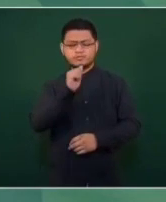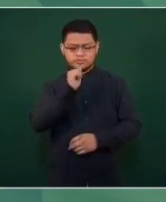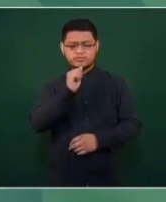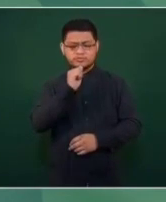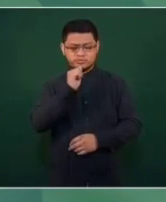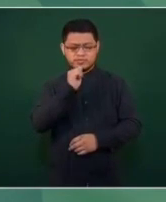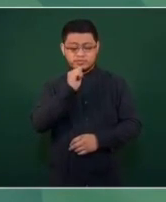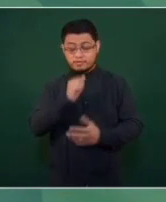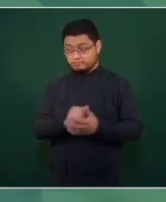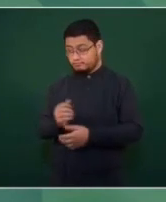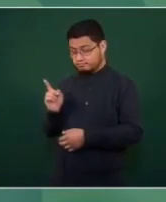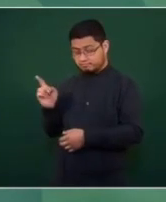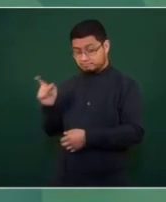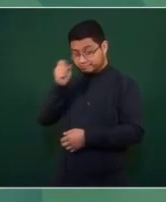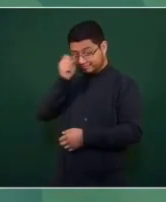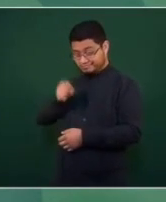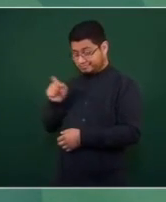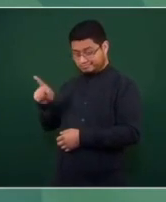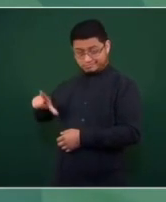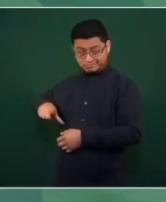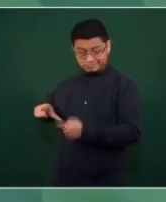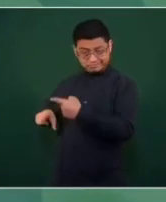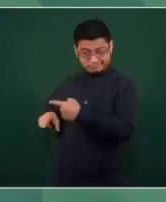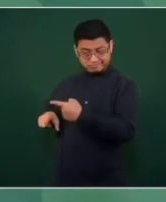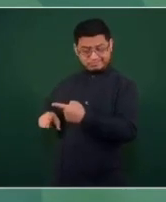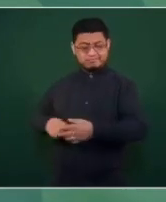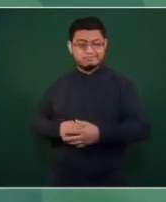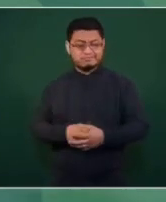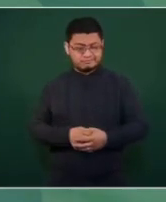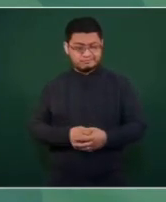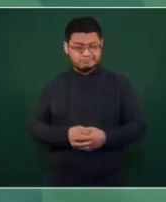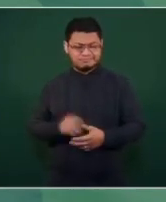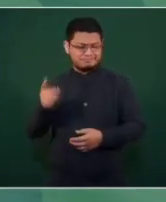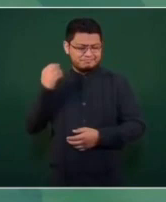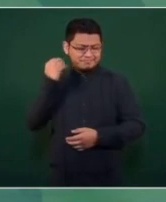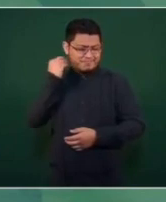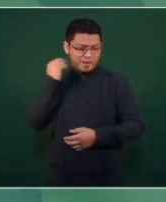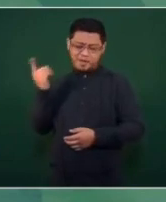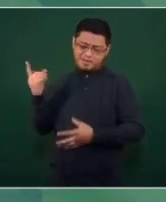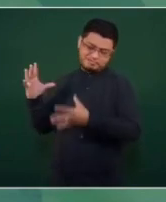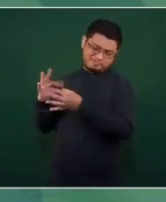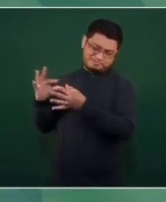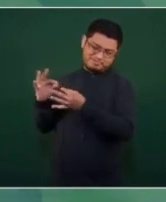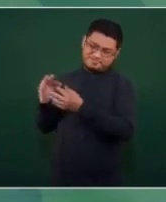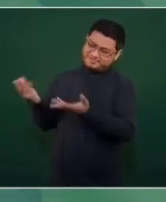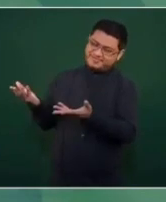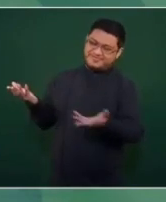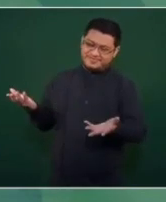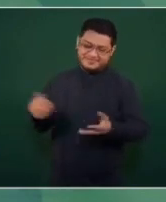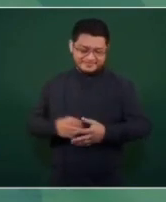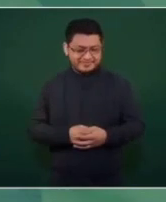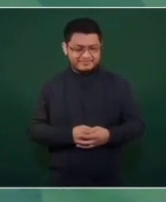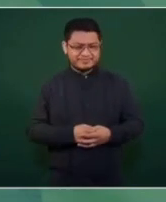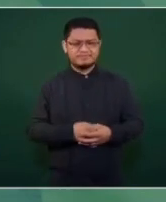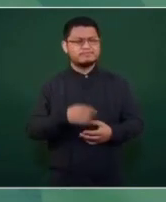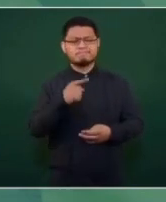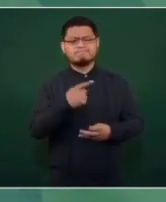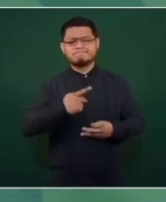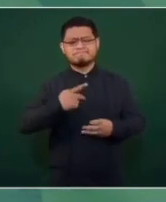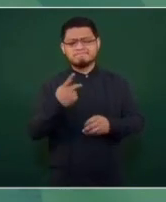secretario de Gobernación, que es abogado, nos puede explicar qué efectos tienen